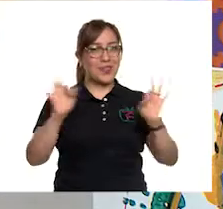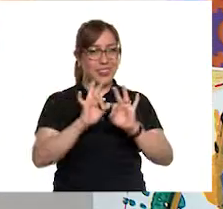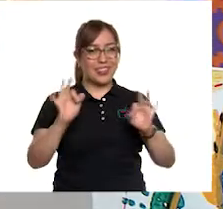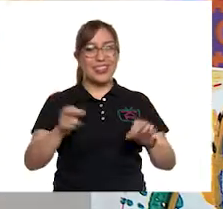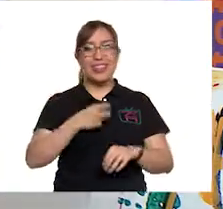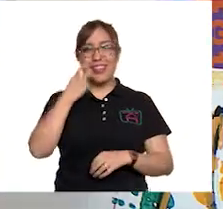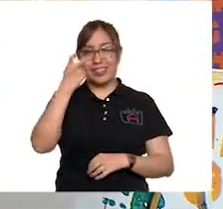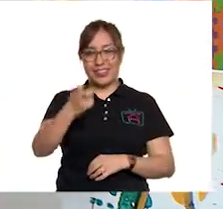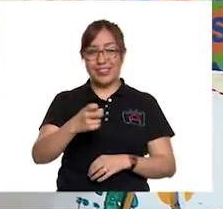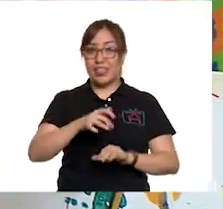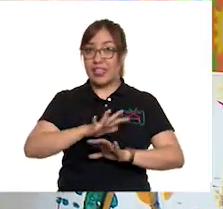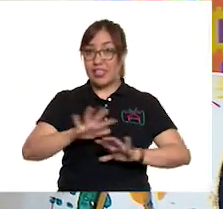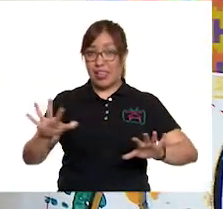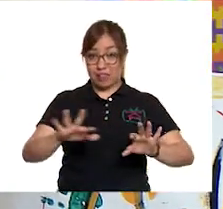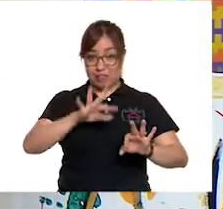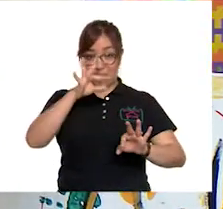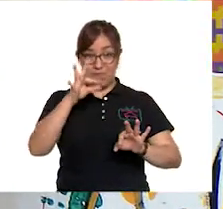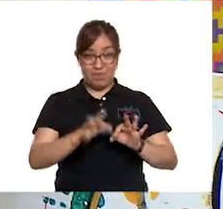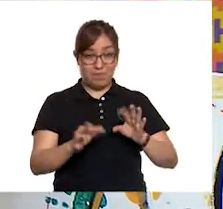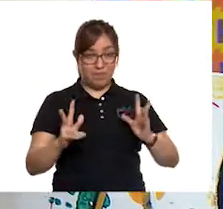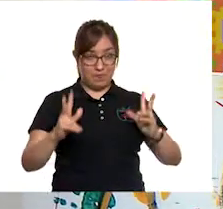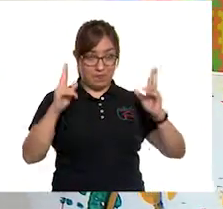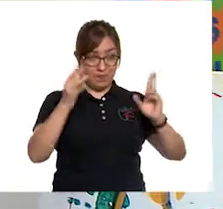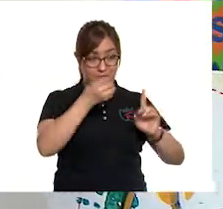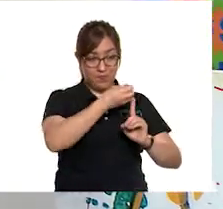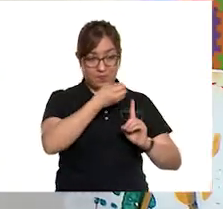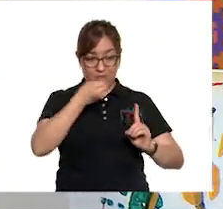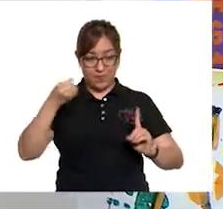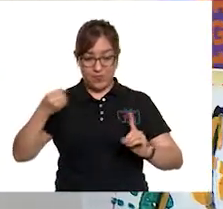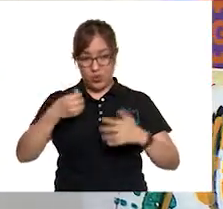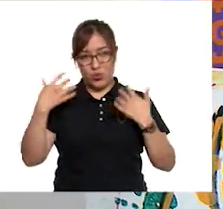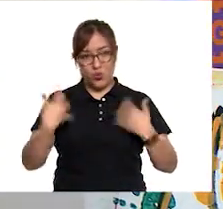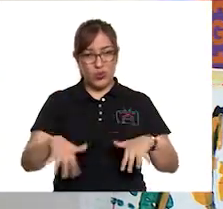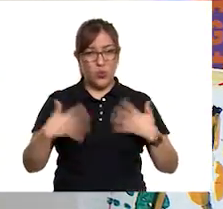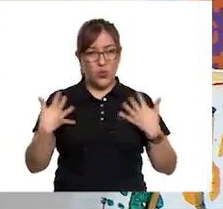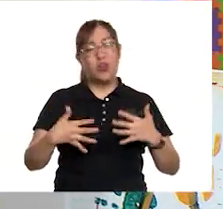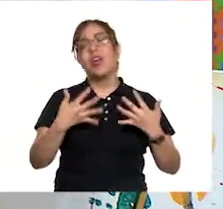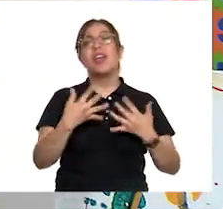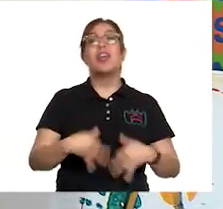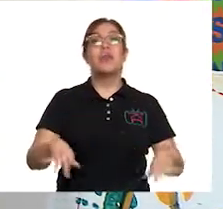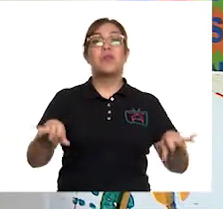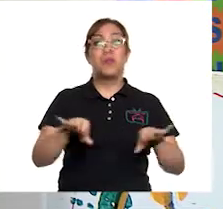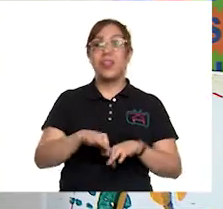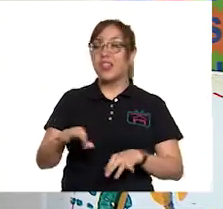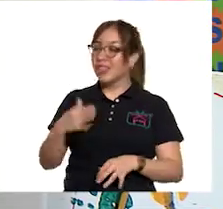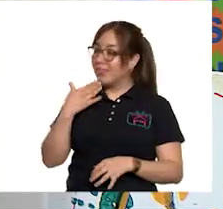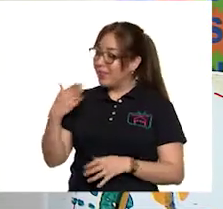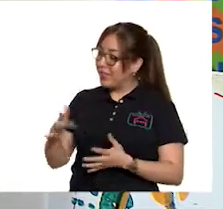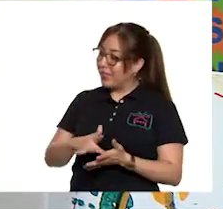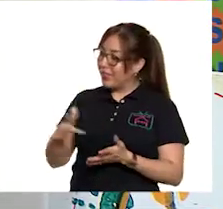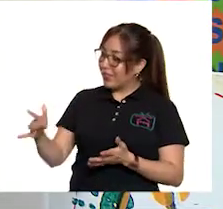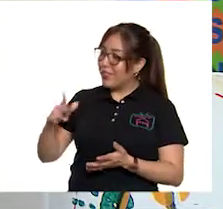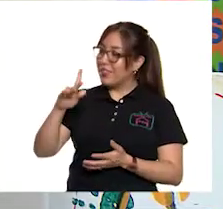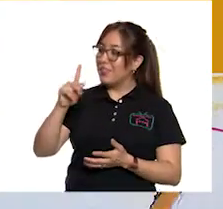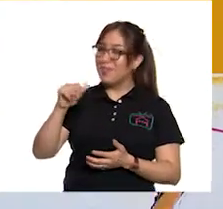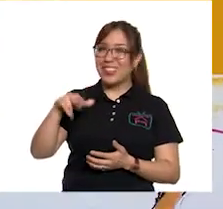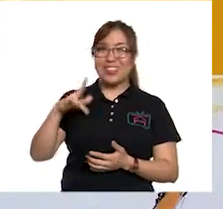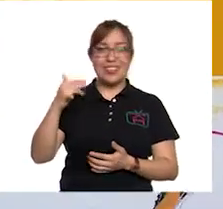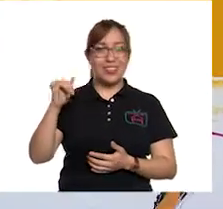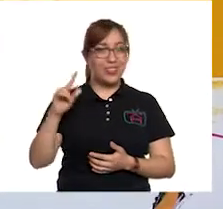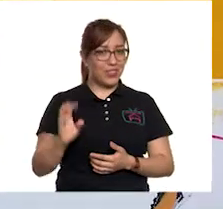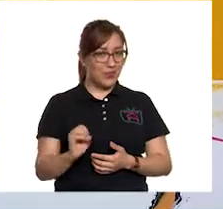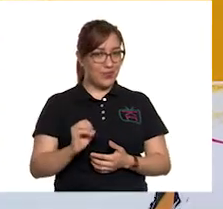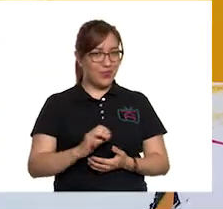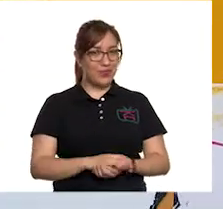Y ahora que ya completaste la frase, qué importante y muy bien lo hiciste. Muchas gracias, Panchito. Y